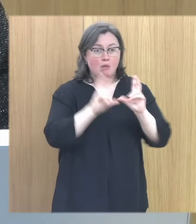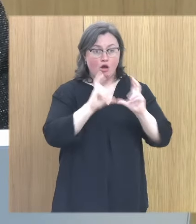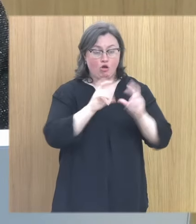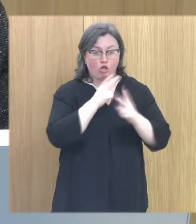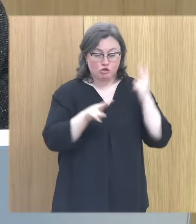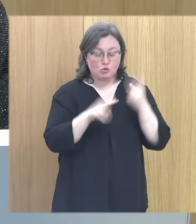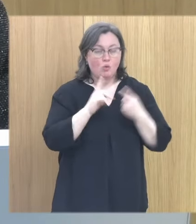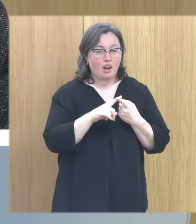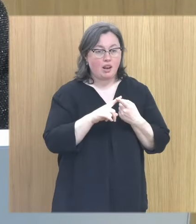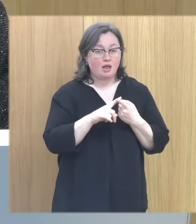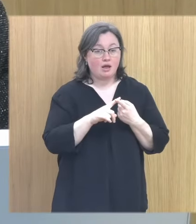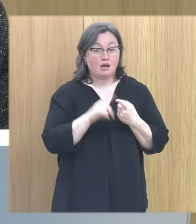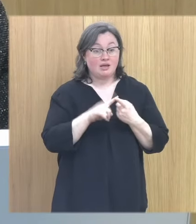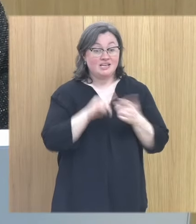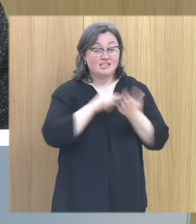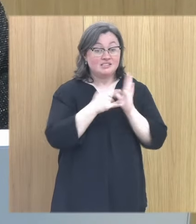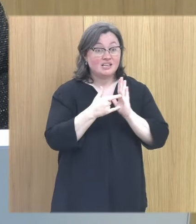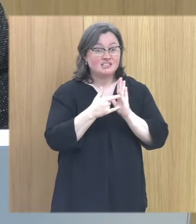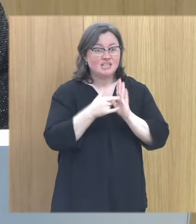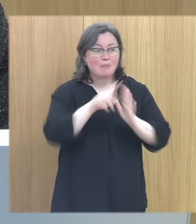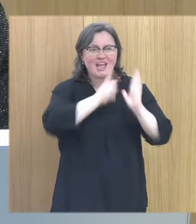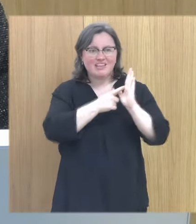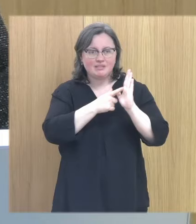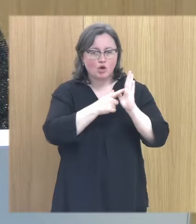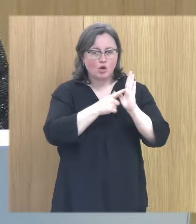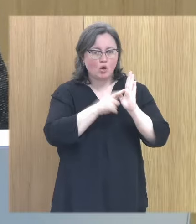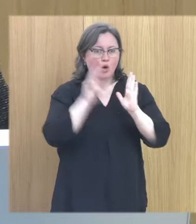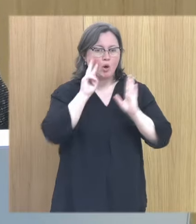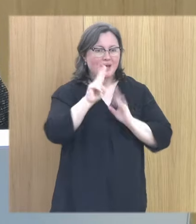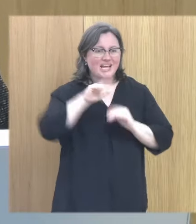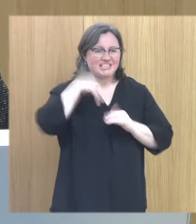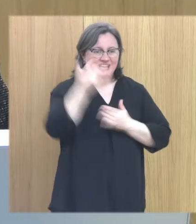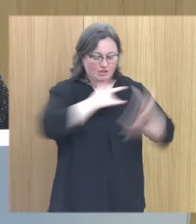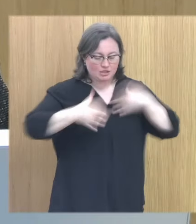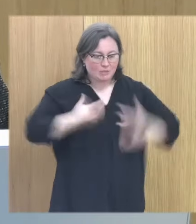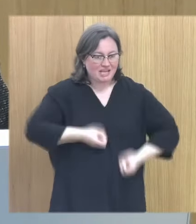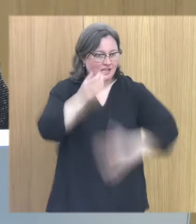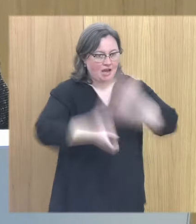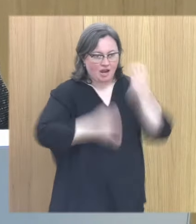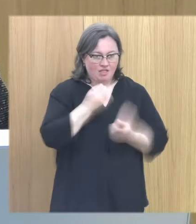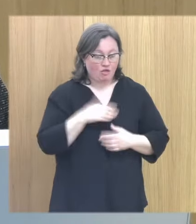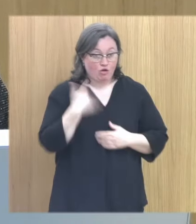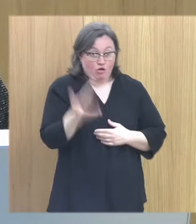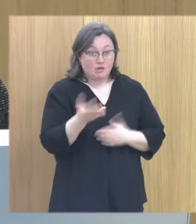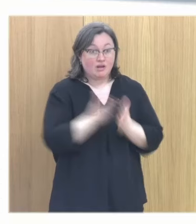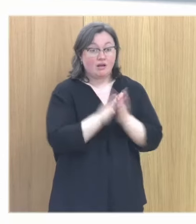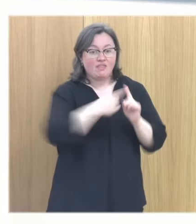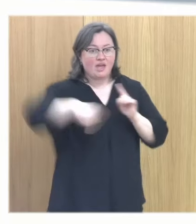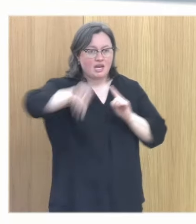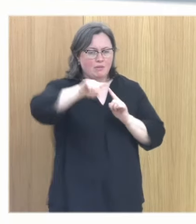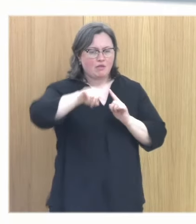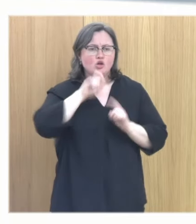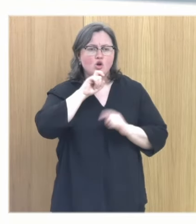graves uno que el sistema entero mira a la externalización las derivaciones que tenemos